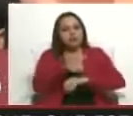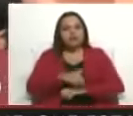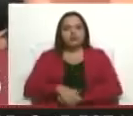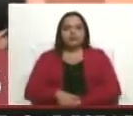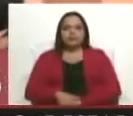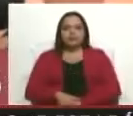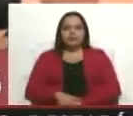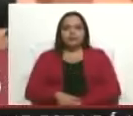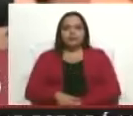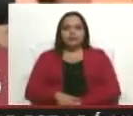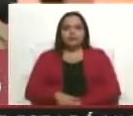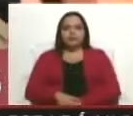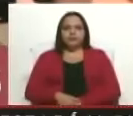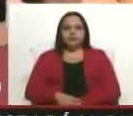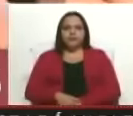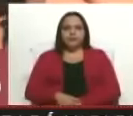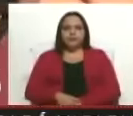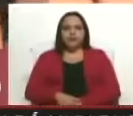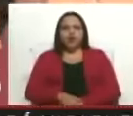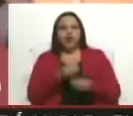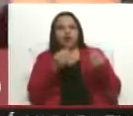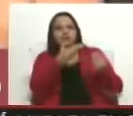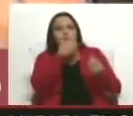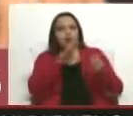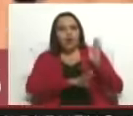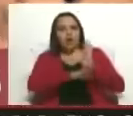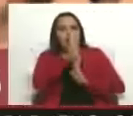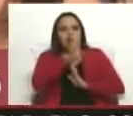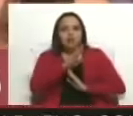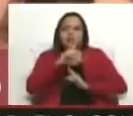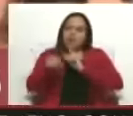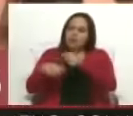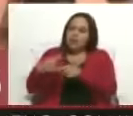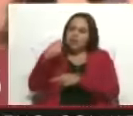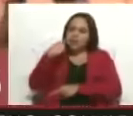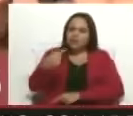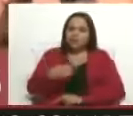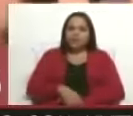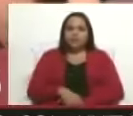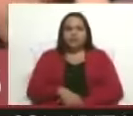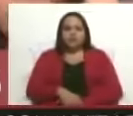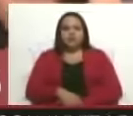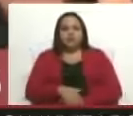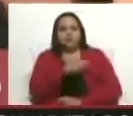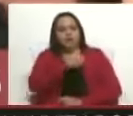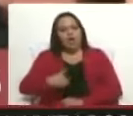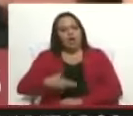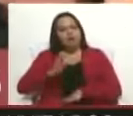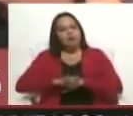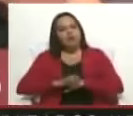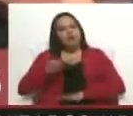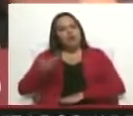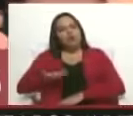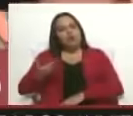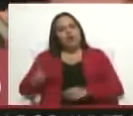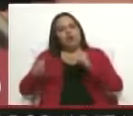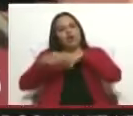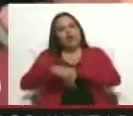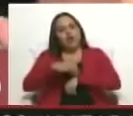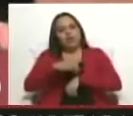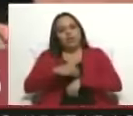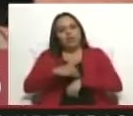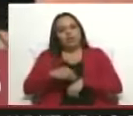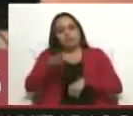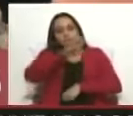En los próximos días te lo diré. Presidente, para 360, ¿por qué es importante esto para Venezuela, lo que está ocurriendo hoy? Bueno, porque hemos demostrado